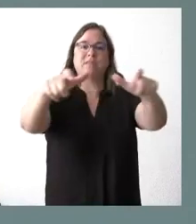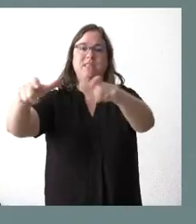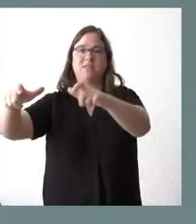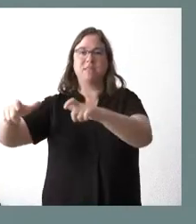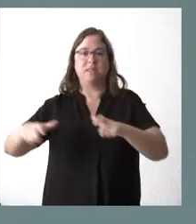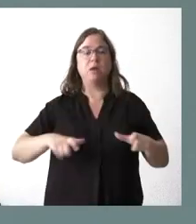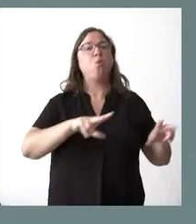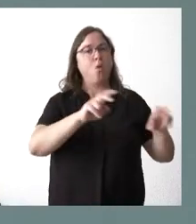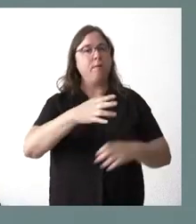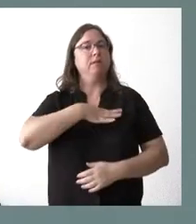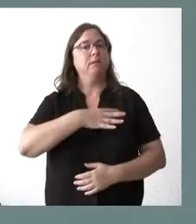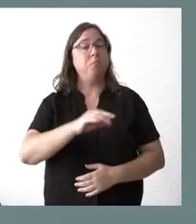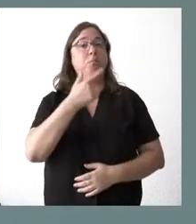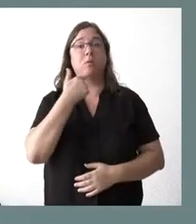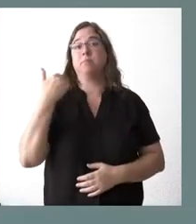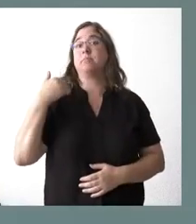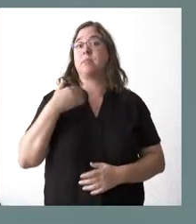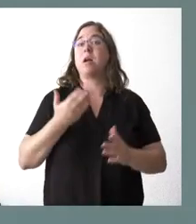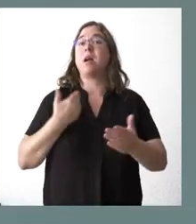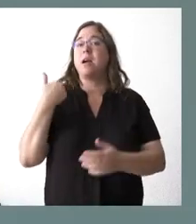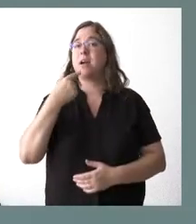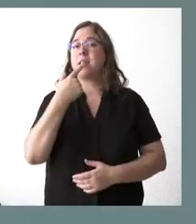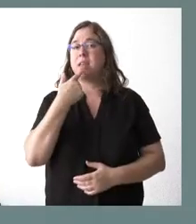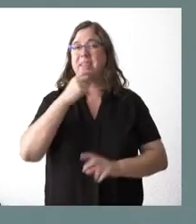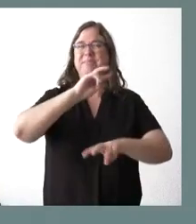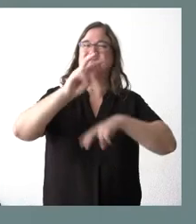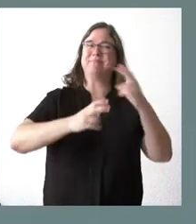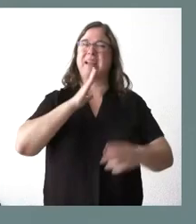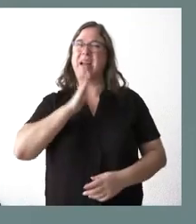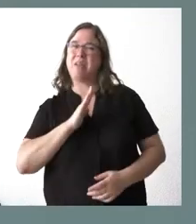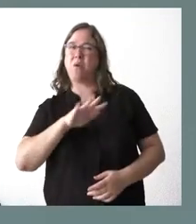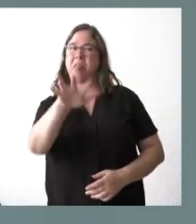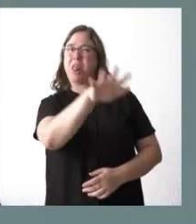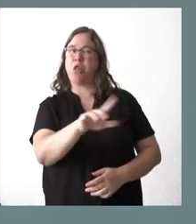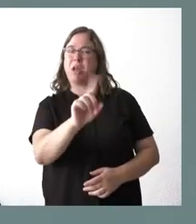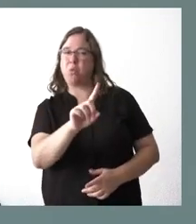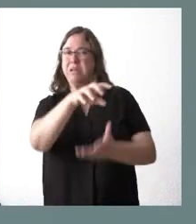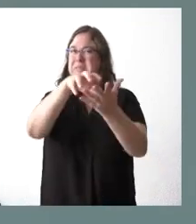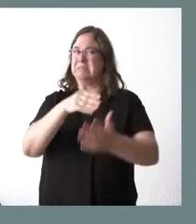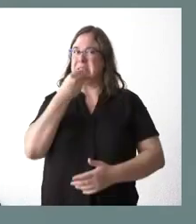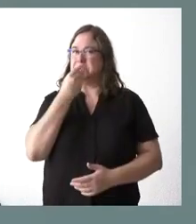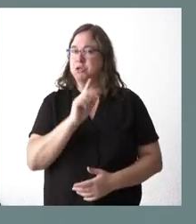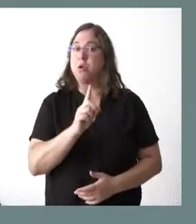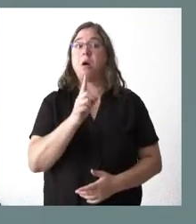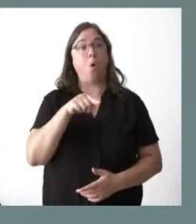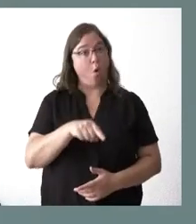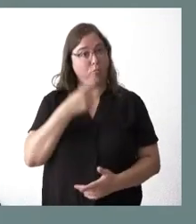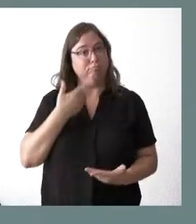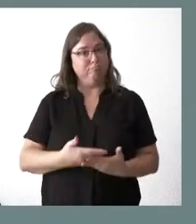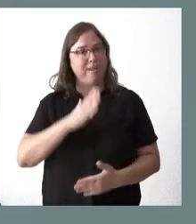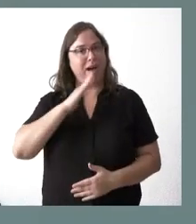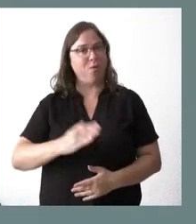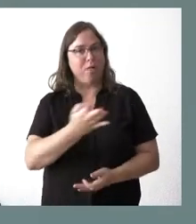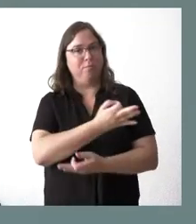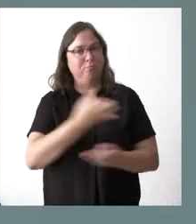porque frente a aquellos que nos decían que quizá la ubicación no era la adecuada, no era la mejor instalación, pues hoy vemos que no solamente era adecuada, sino que se ha